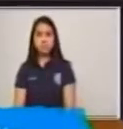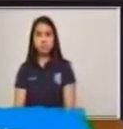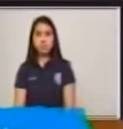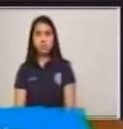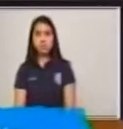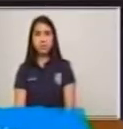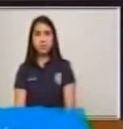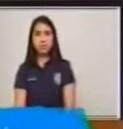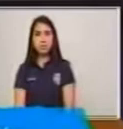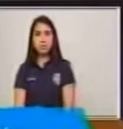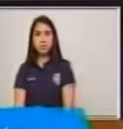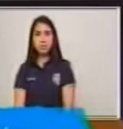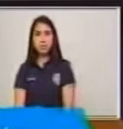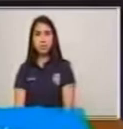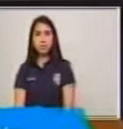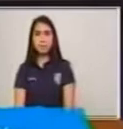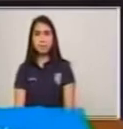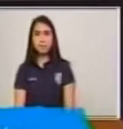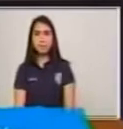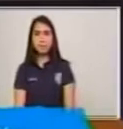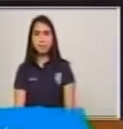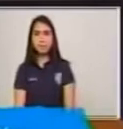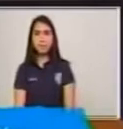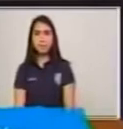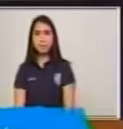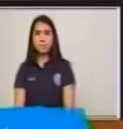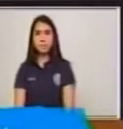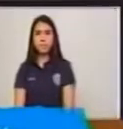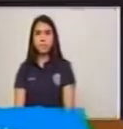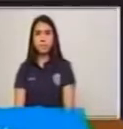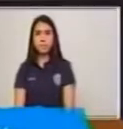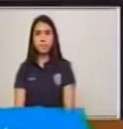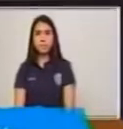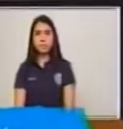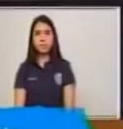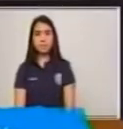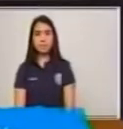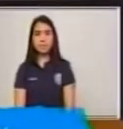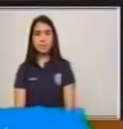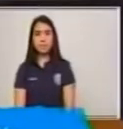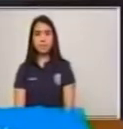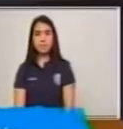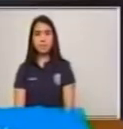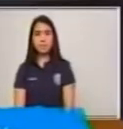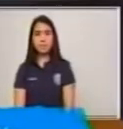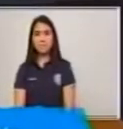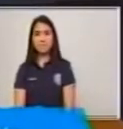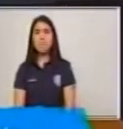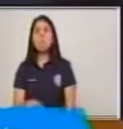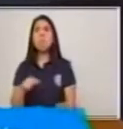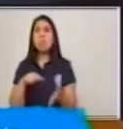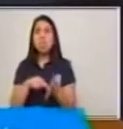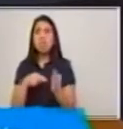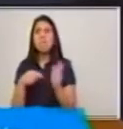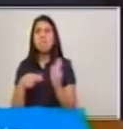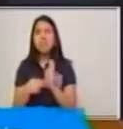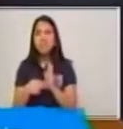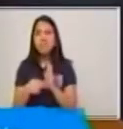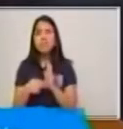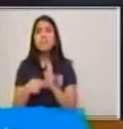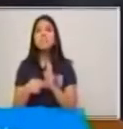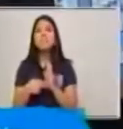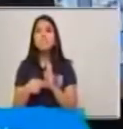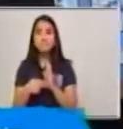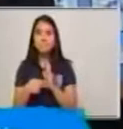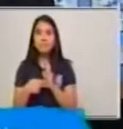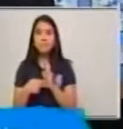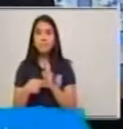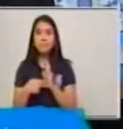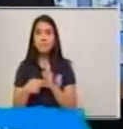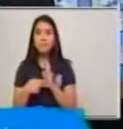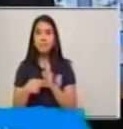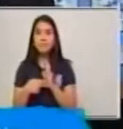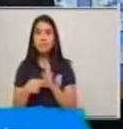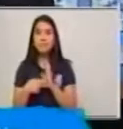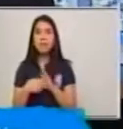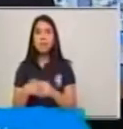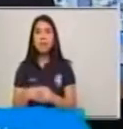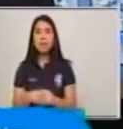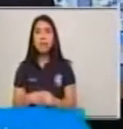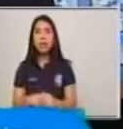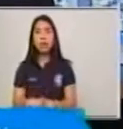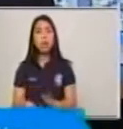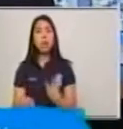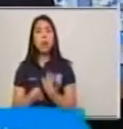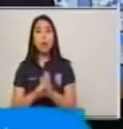Perfecto. Lo que es el emisor. Y dice que el emisor es el que transmite